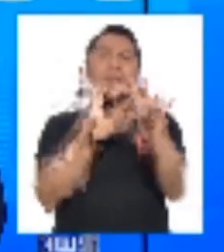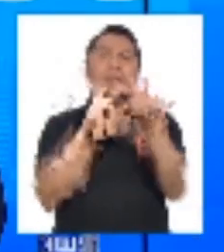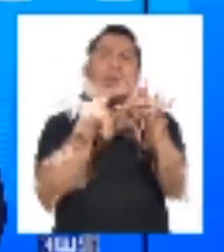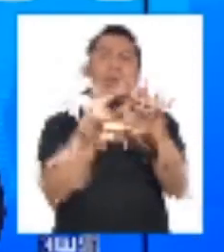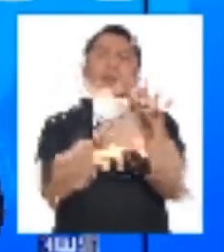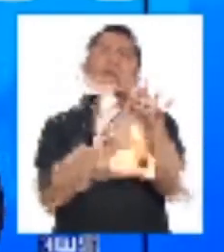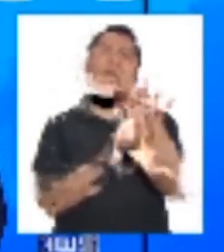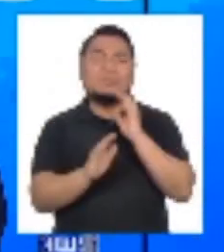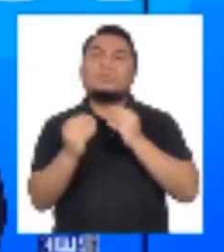a Chincha. Muchas gracias.